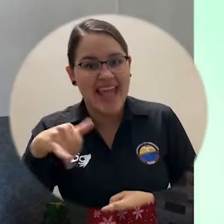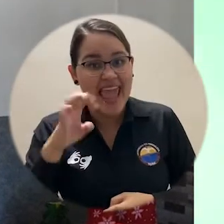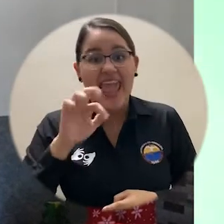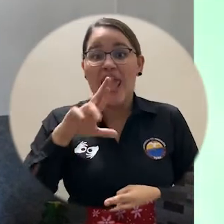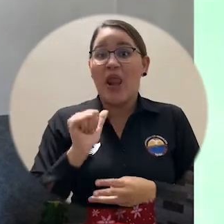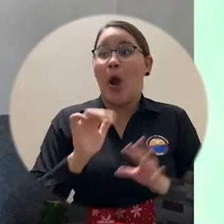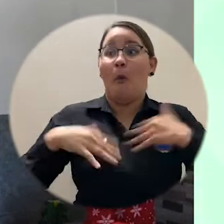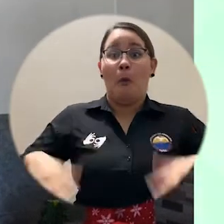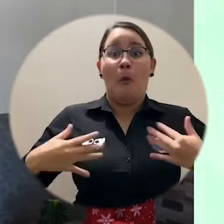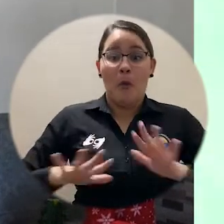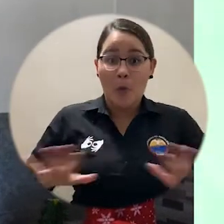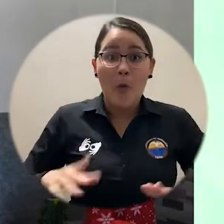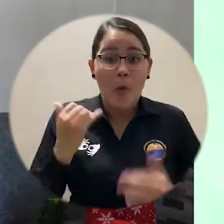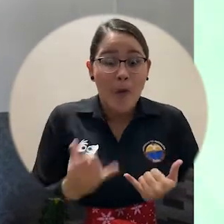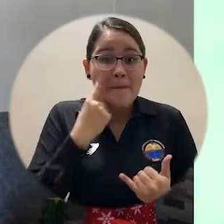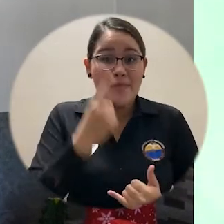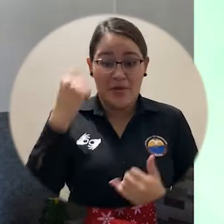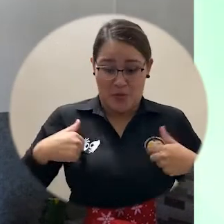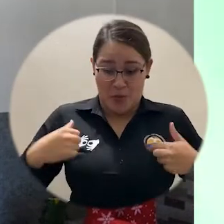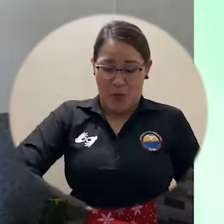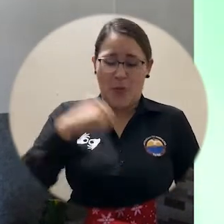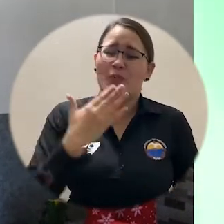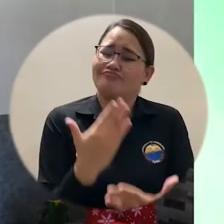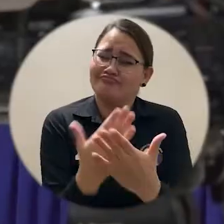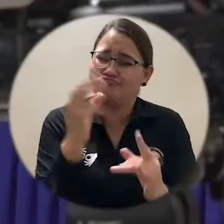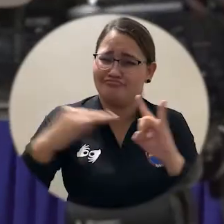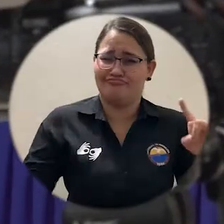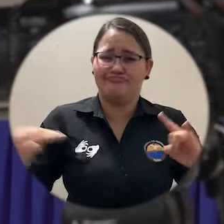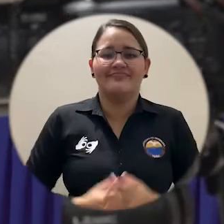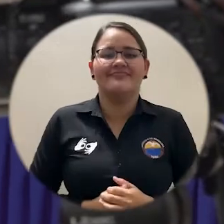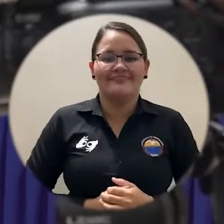de este gran título. Es un sueño y gracias a la universidad por todo esto.